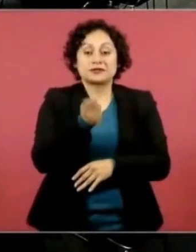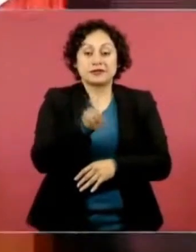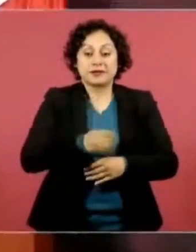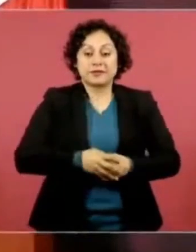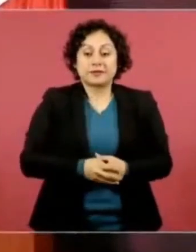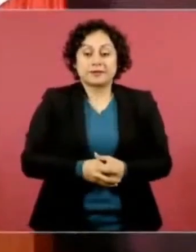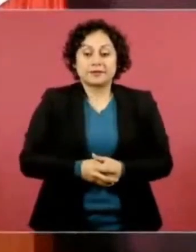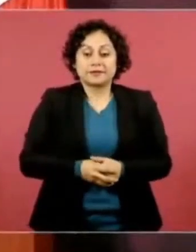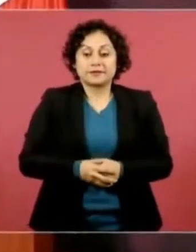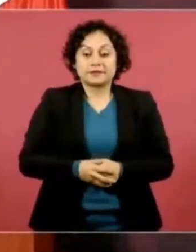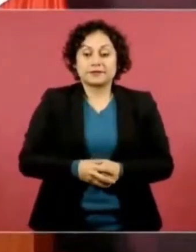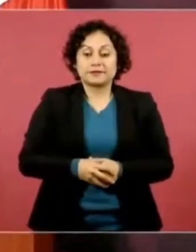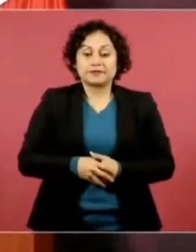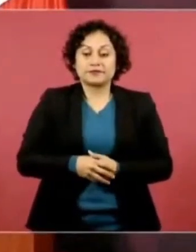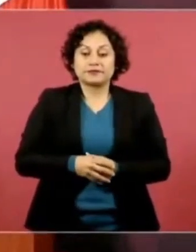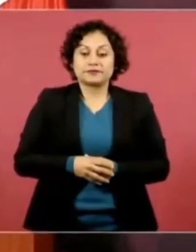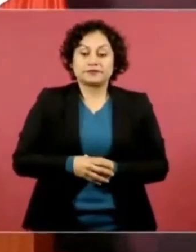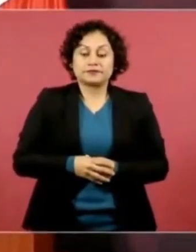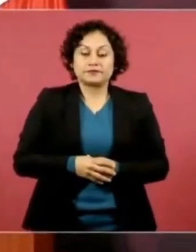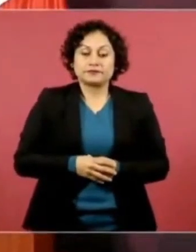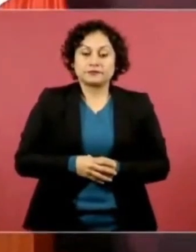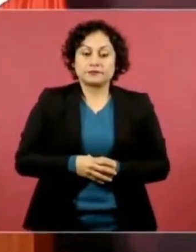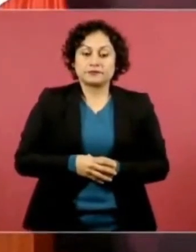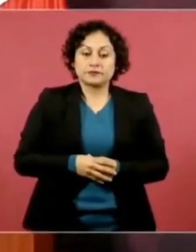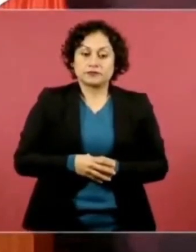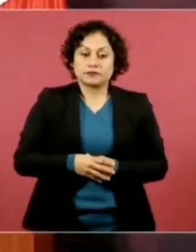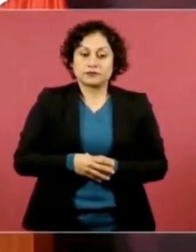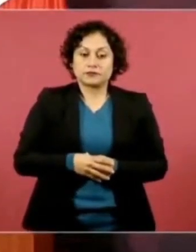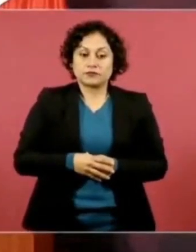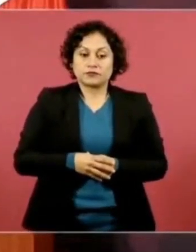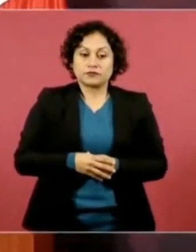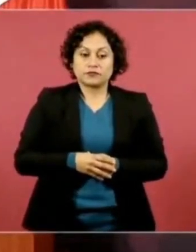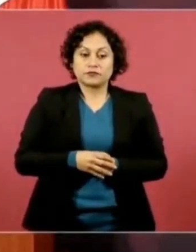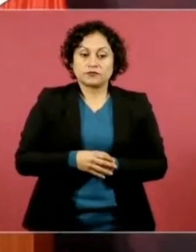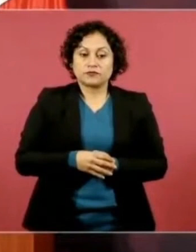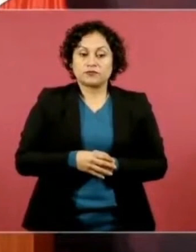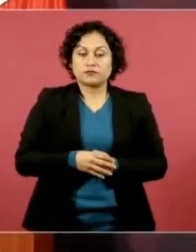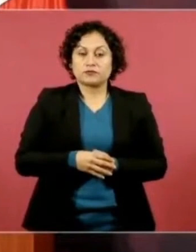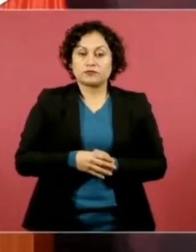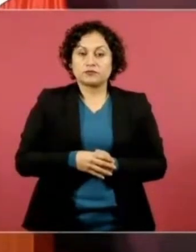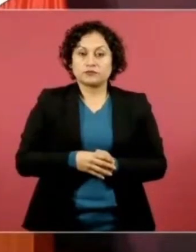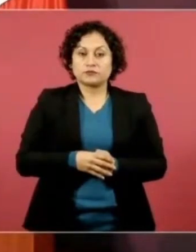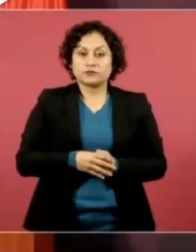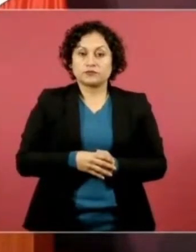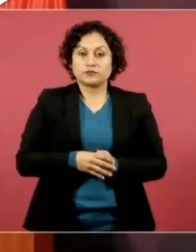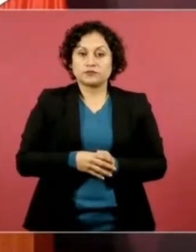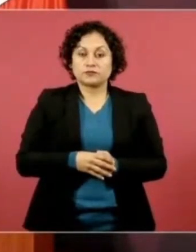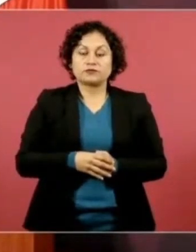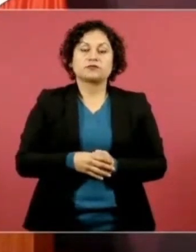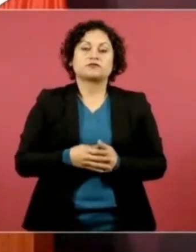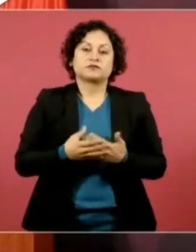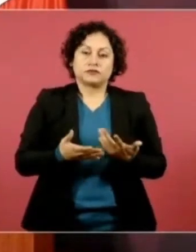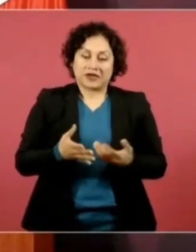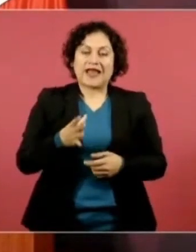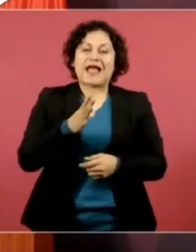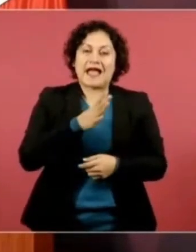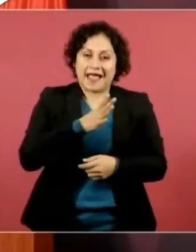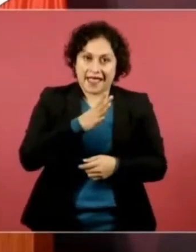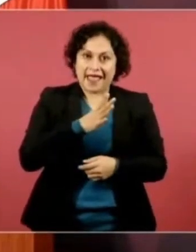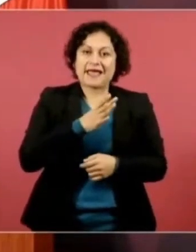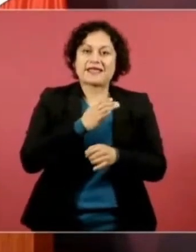hay indicios. Sí, pero